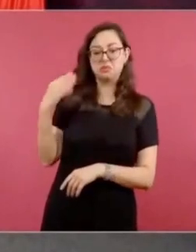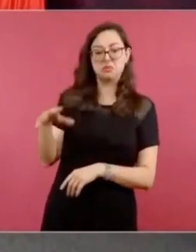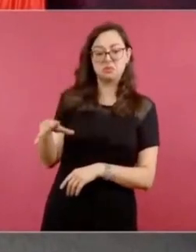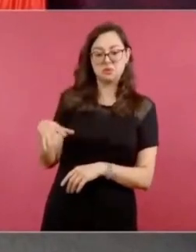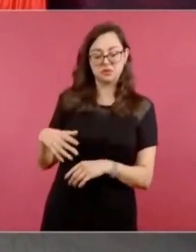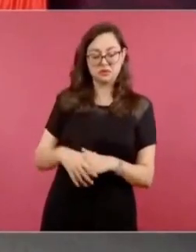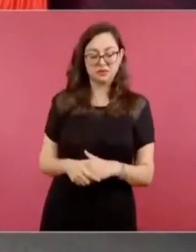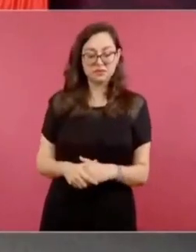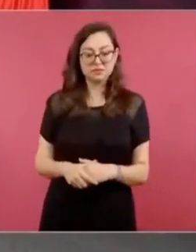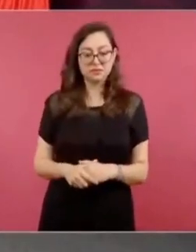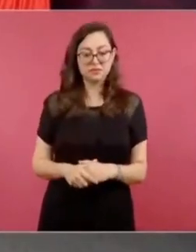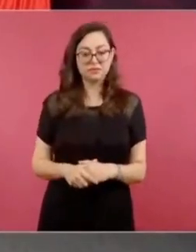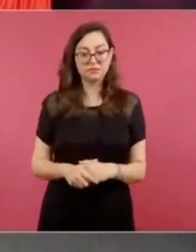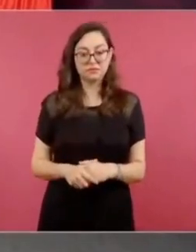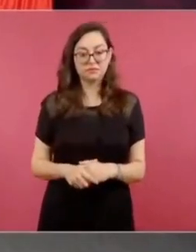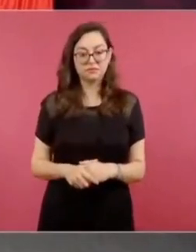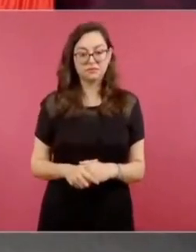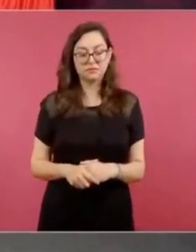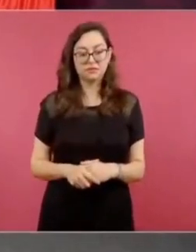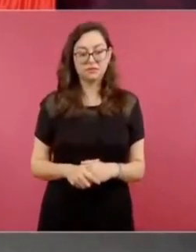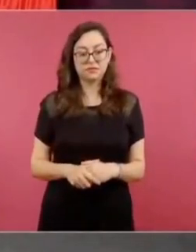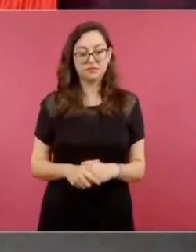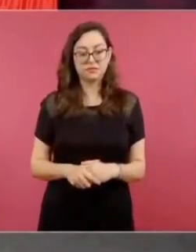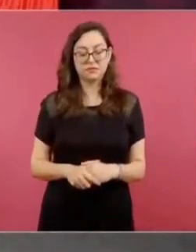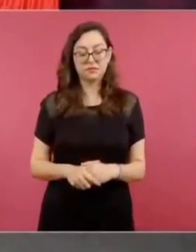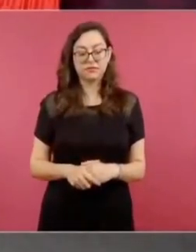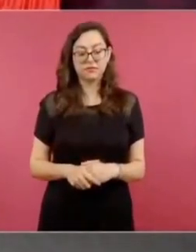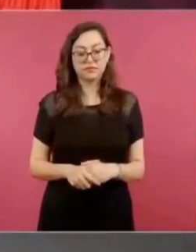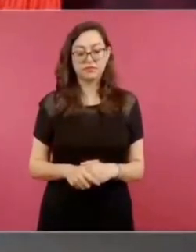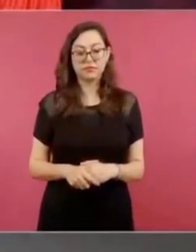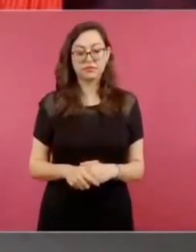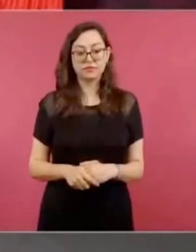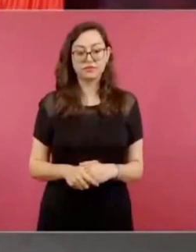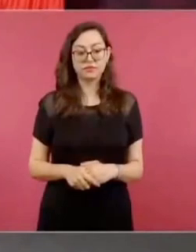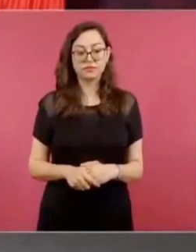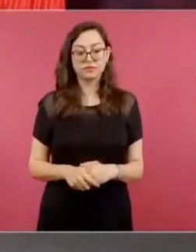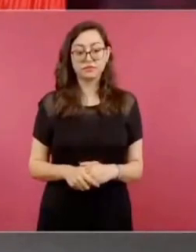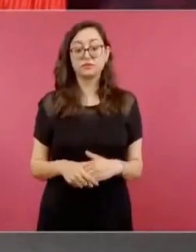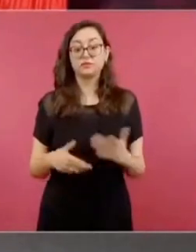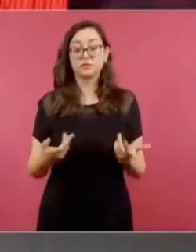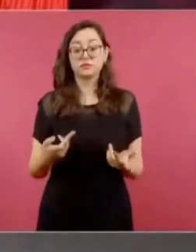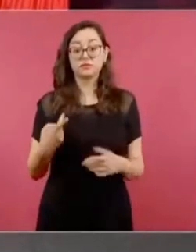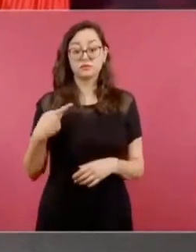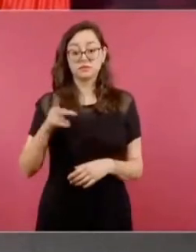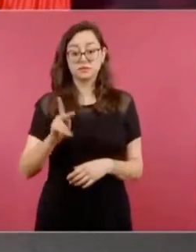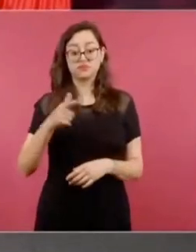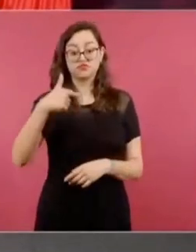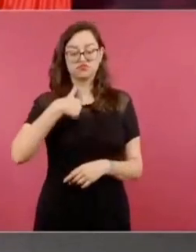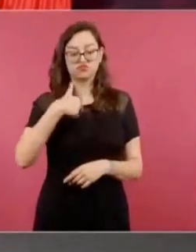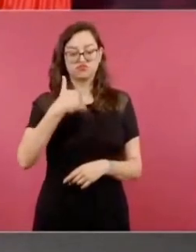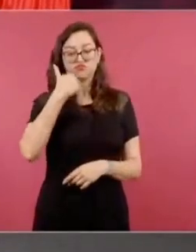Y a mí me importa mucho el que el ciudadano de Estados Unidos